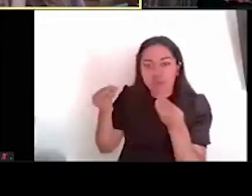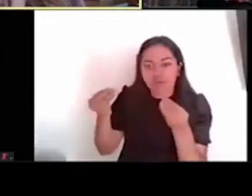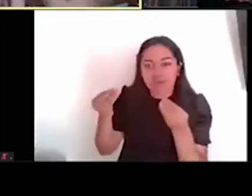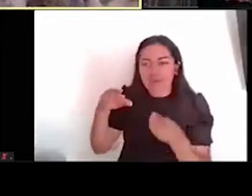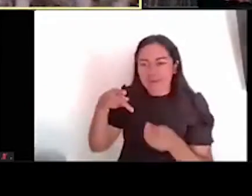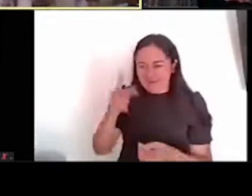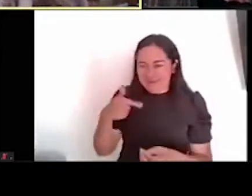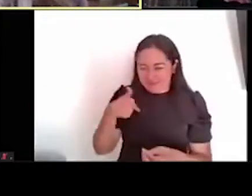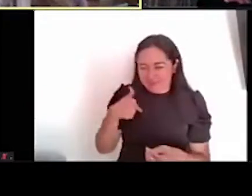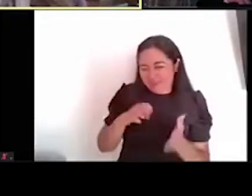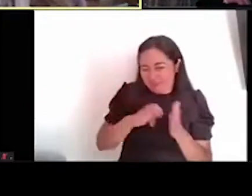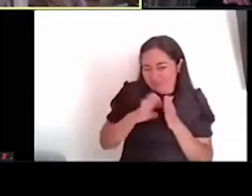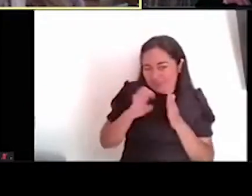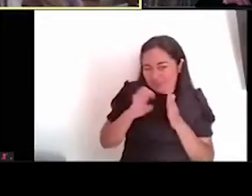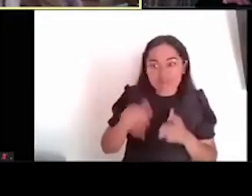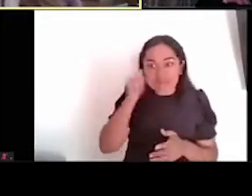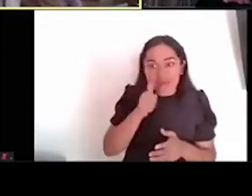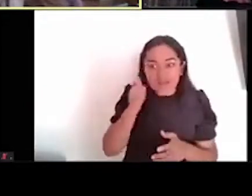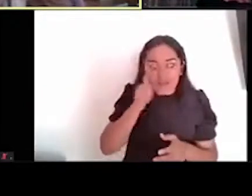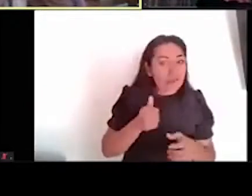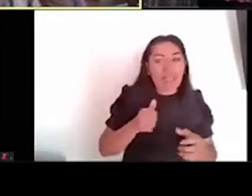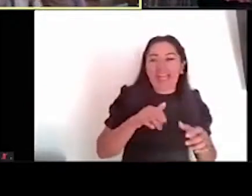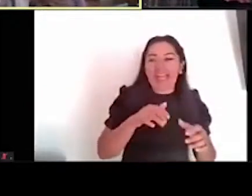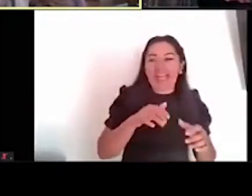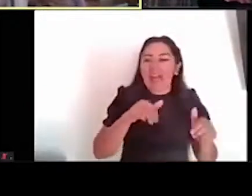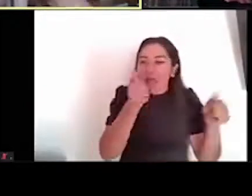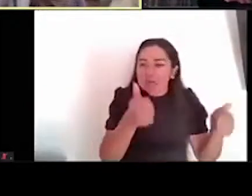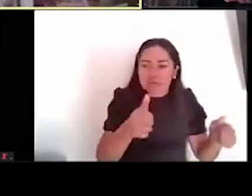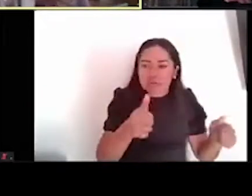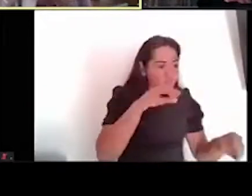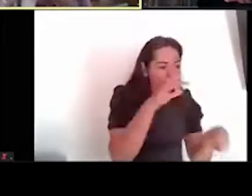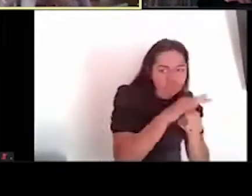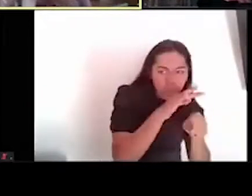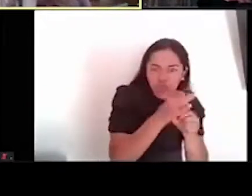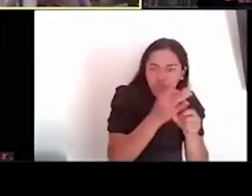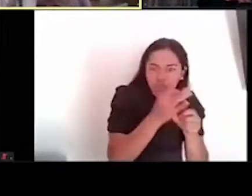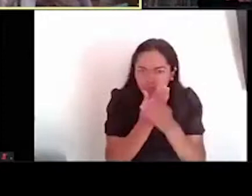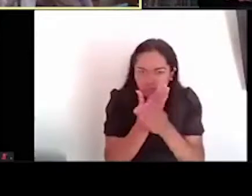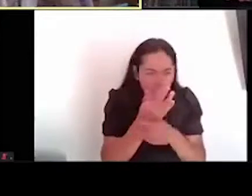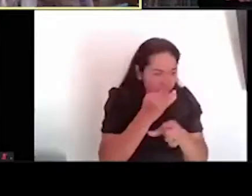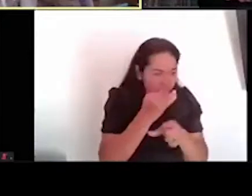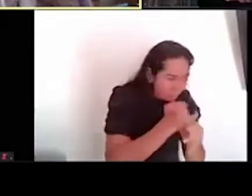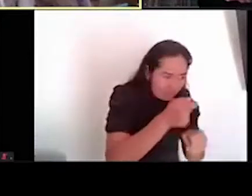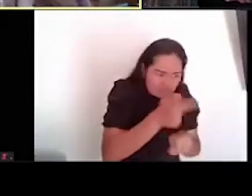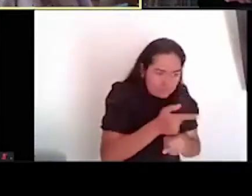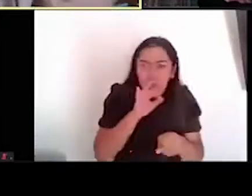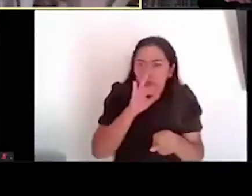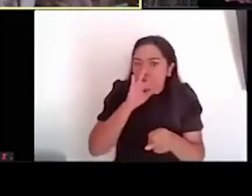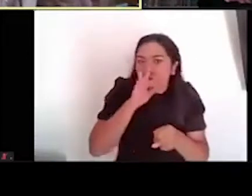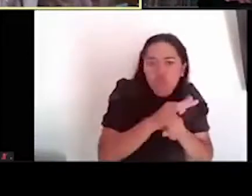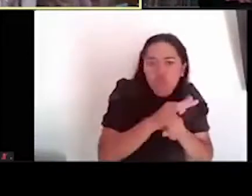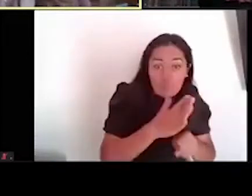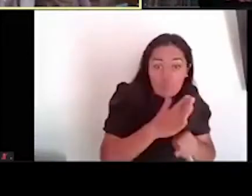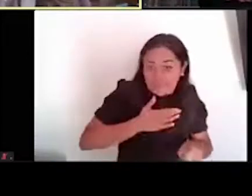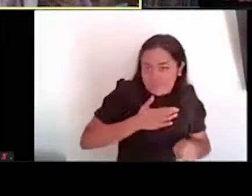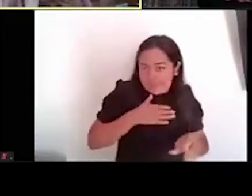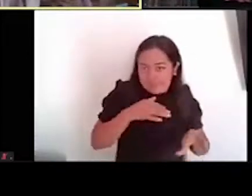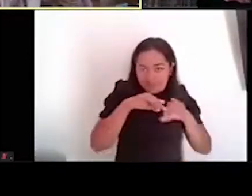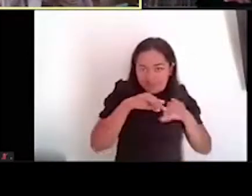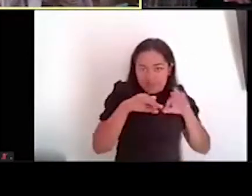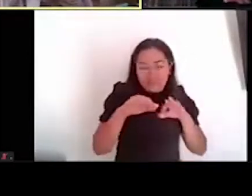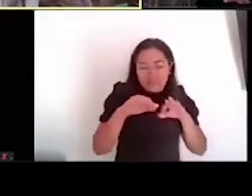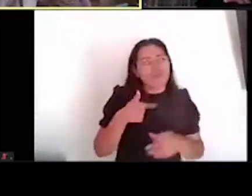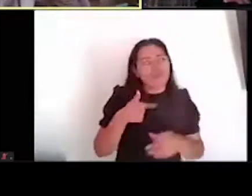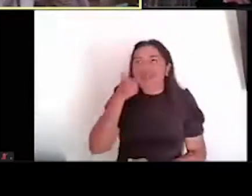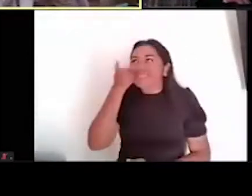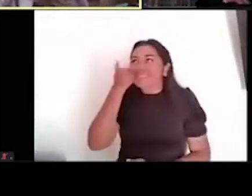conservadora trabajo mucho, conservación arqueológica y trabajo en multidisciplina con ustedes, me hubiera encantado ser arqueóloga, pero cuando,